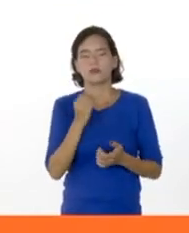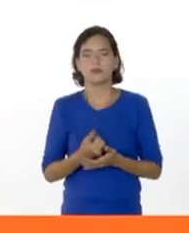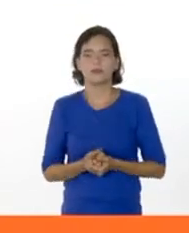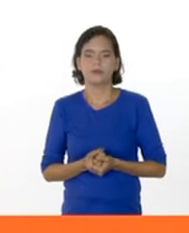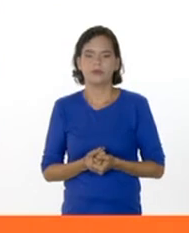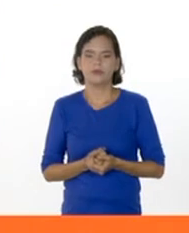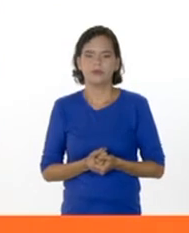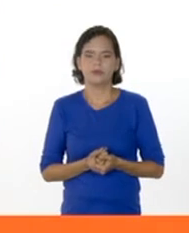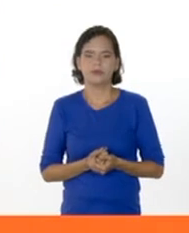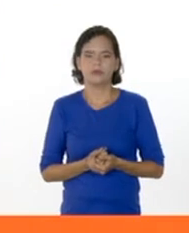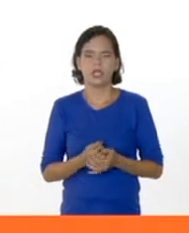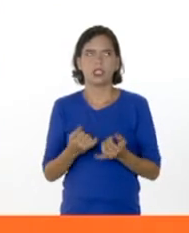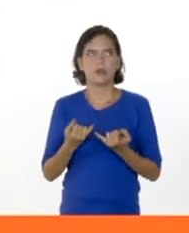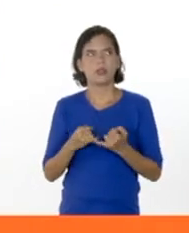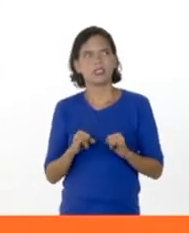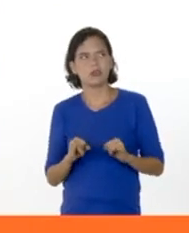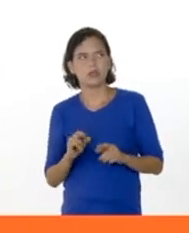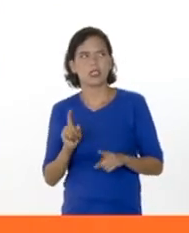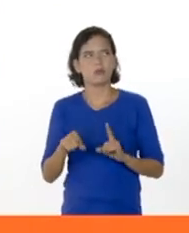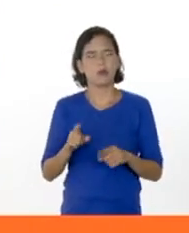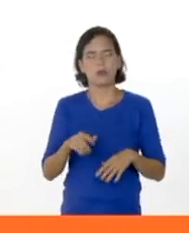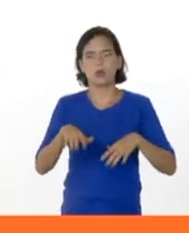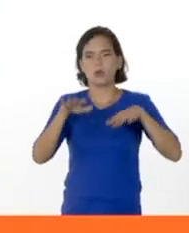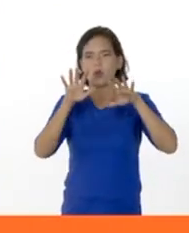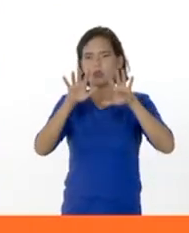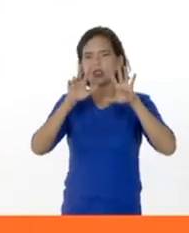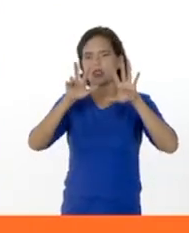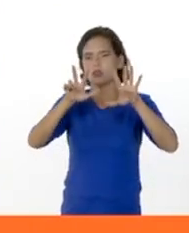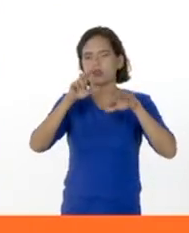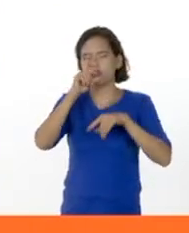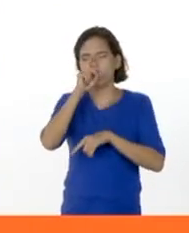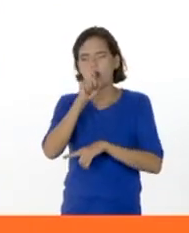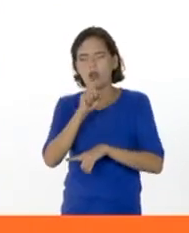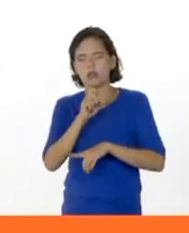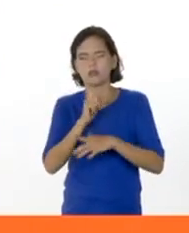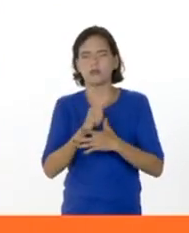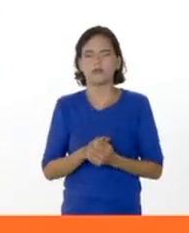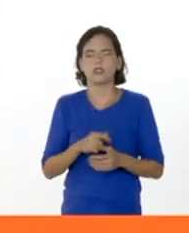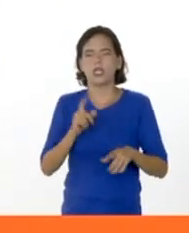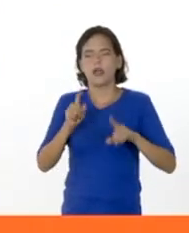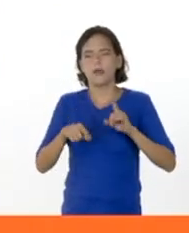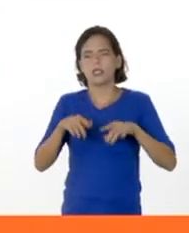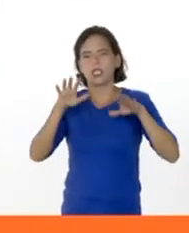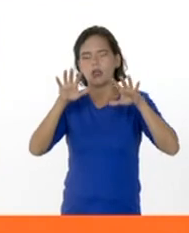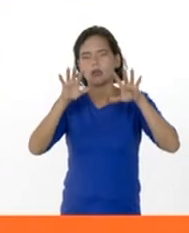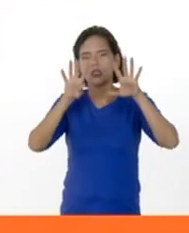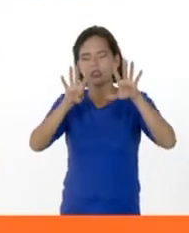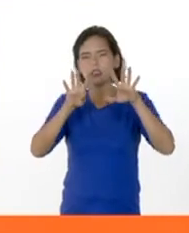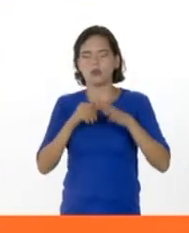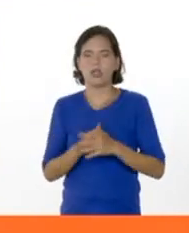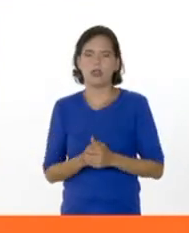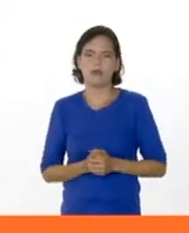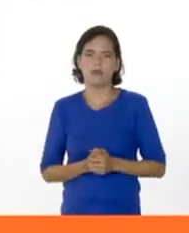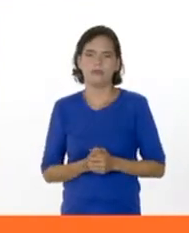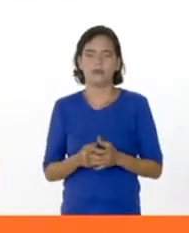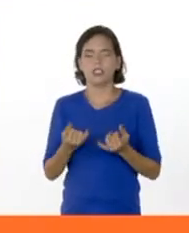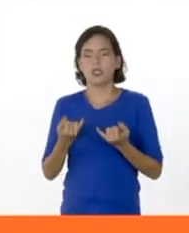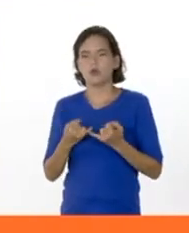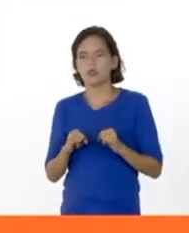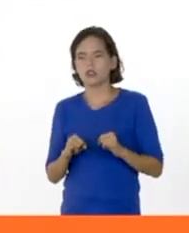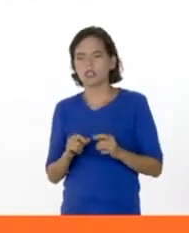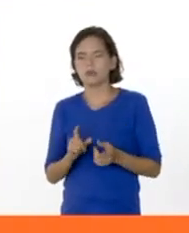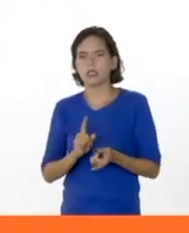que esta viene culminando a los 18 años, en alguno a los 19 años, ya cuando termina esta etapa de